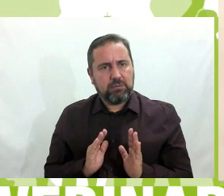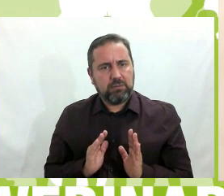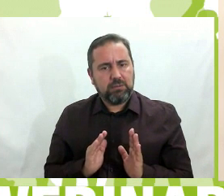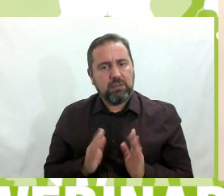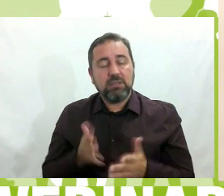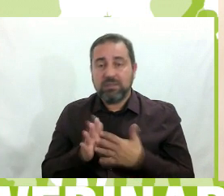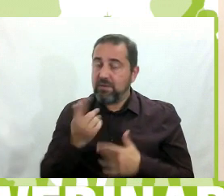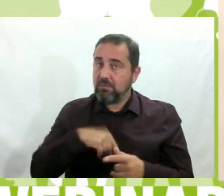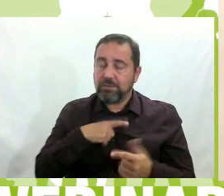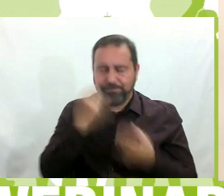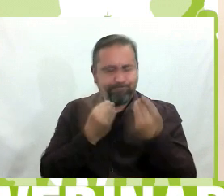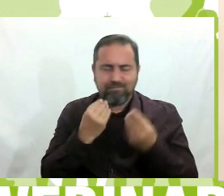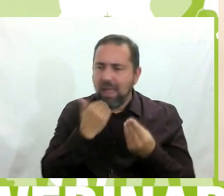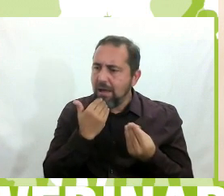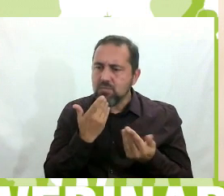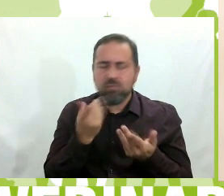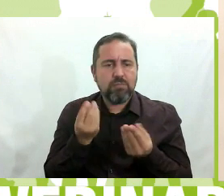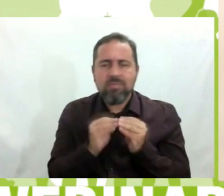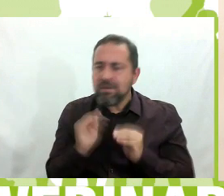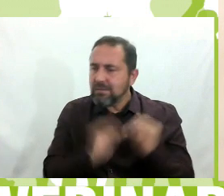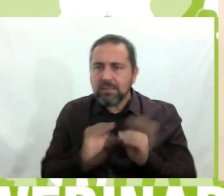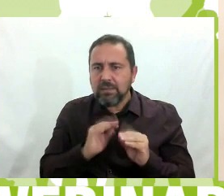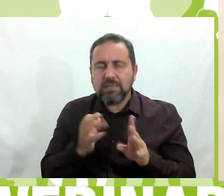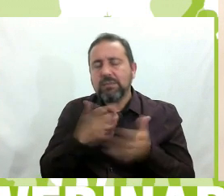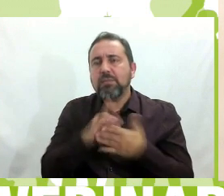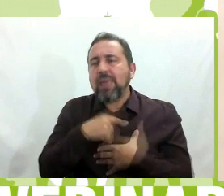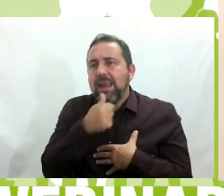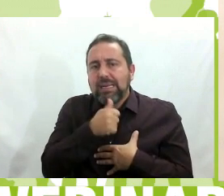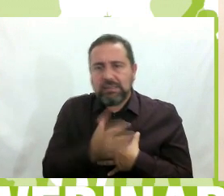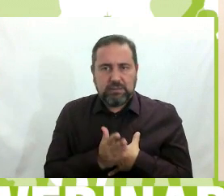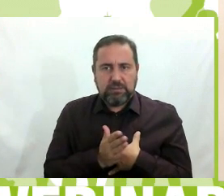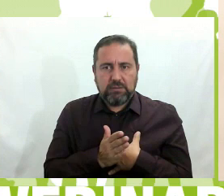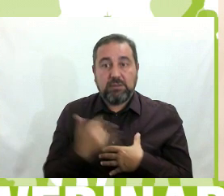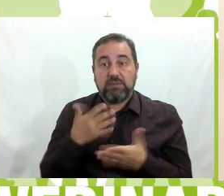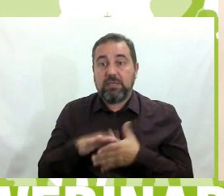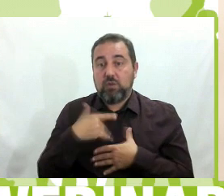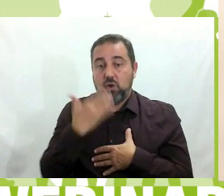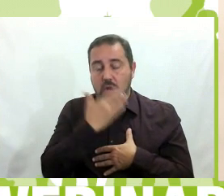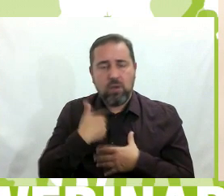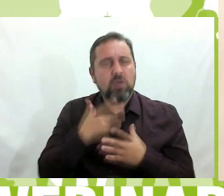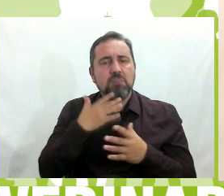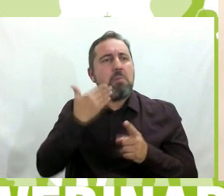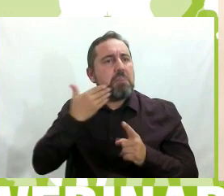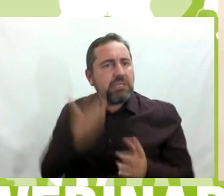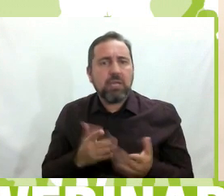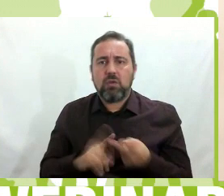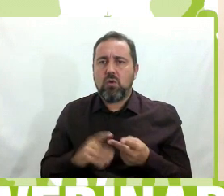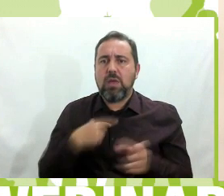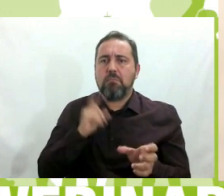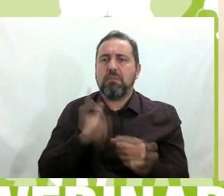algo teníamos que hacer, algo teníamos que hacer para resistir. Es decir, era un cole con un prestigio, con la participación de